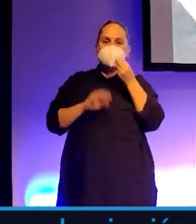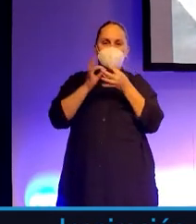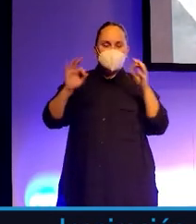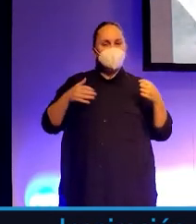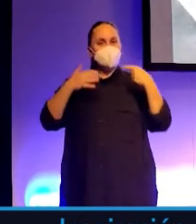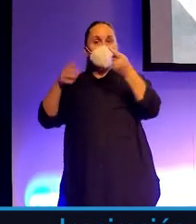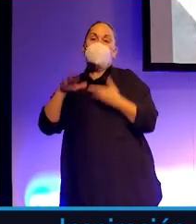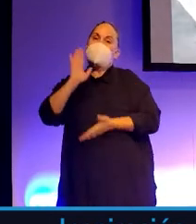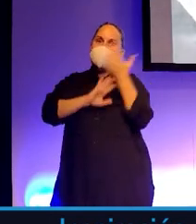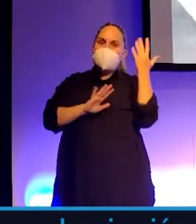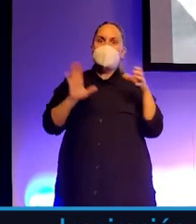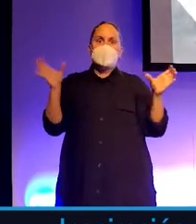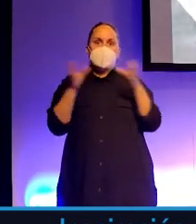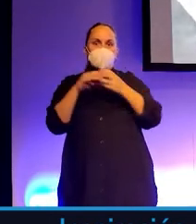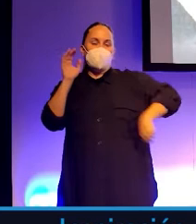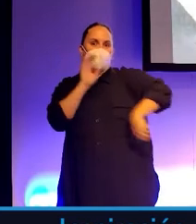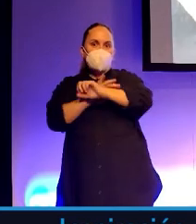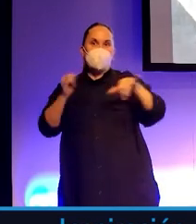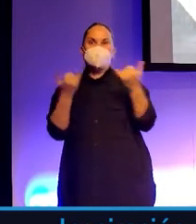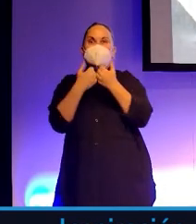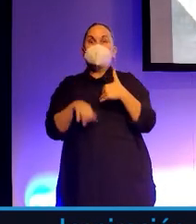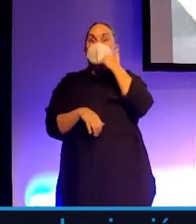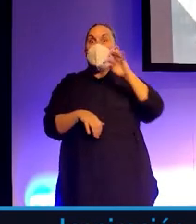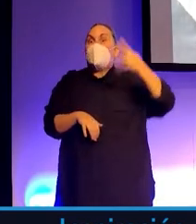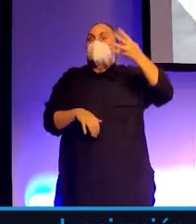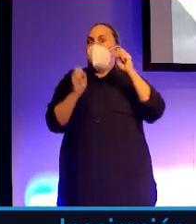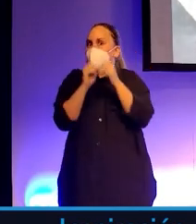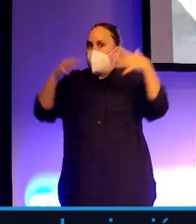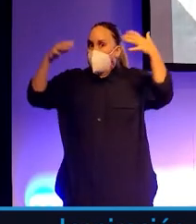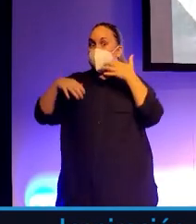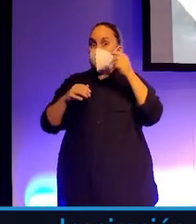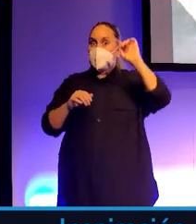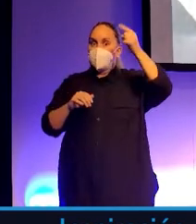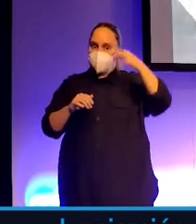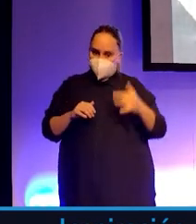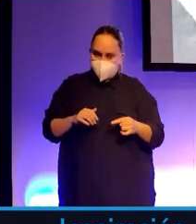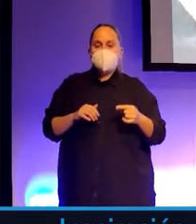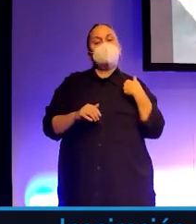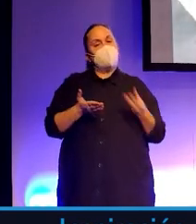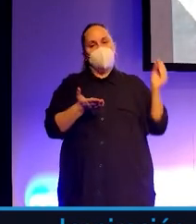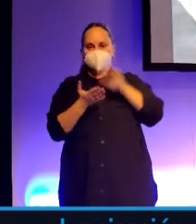o ir a ver al Tete, que está cuarto, que es casi un milagro. Ya se asciende, vuelvo a Tenerife.